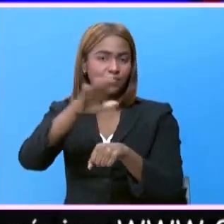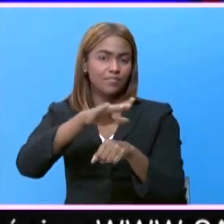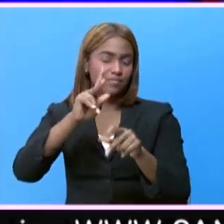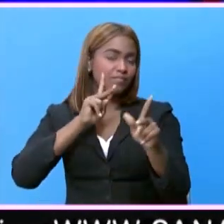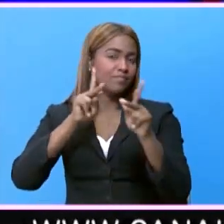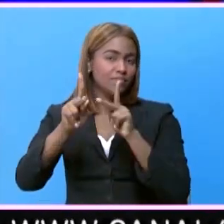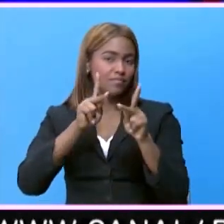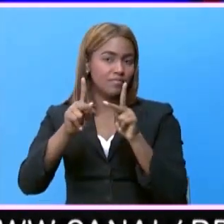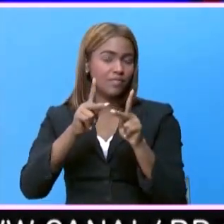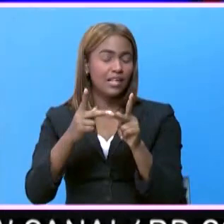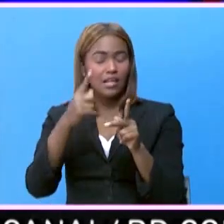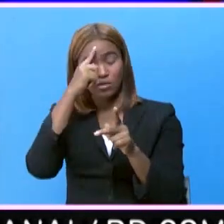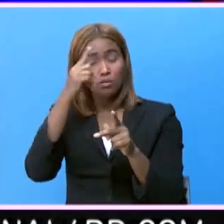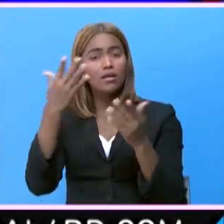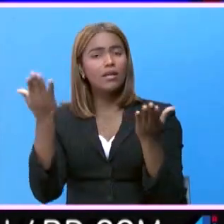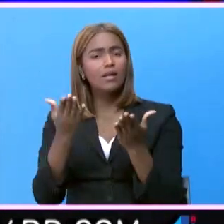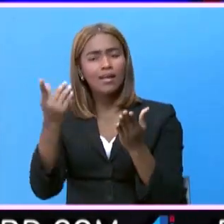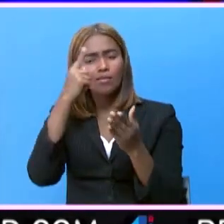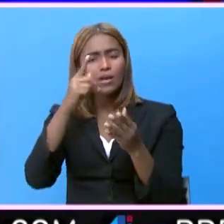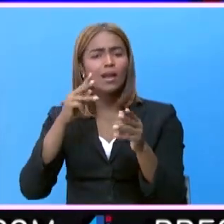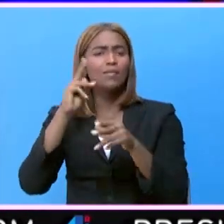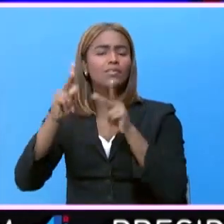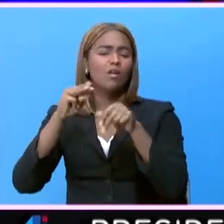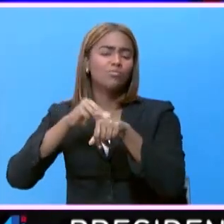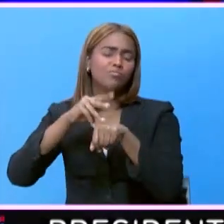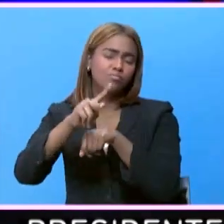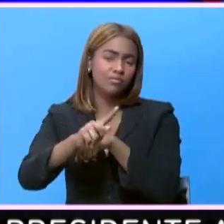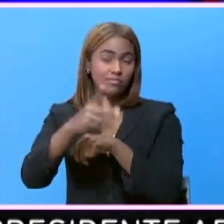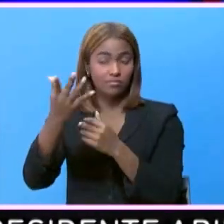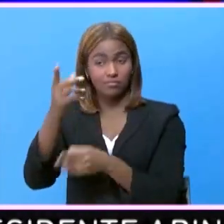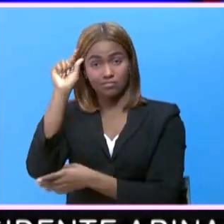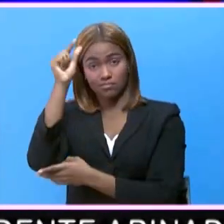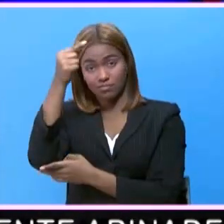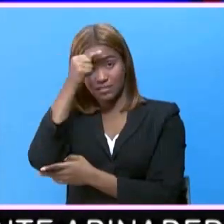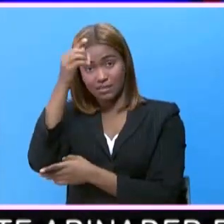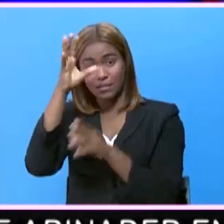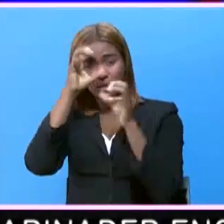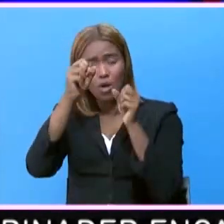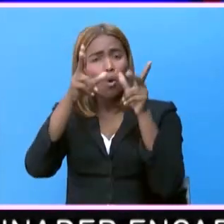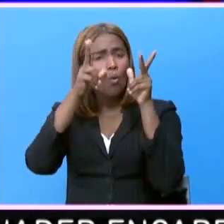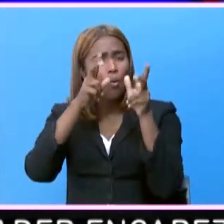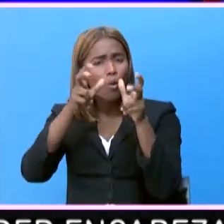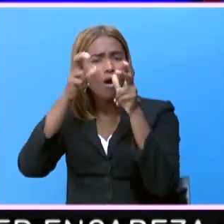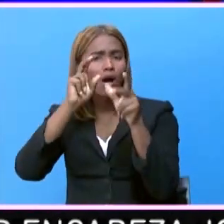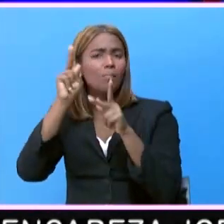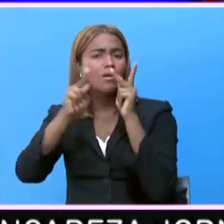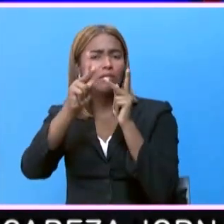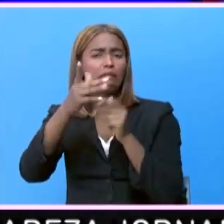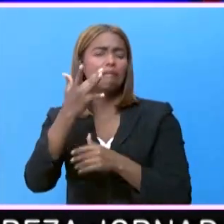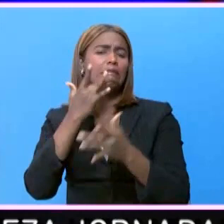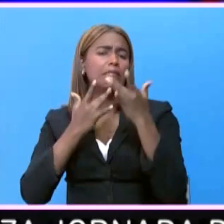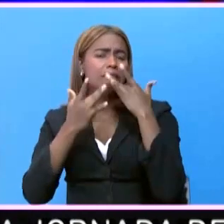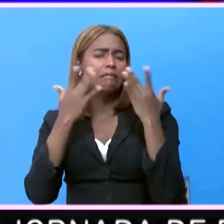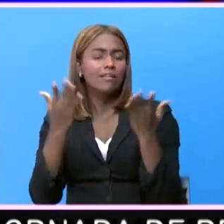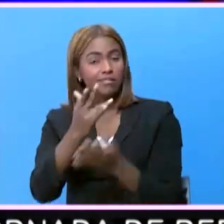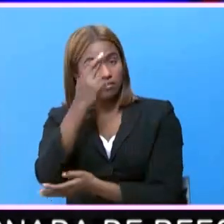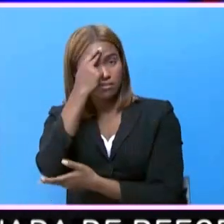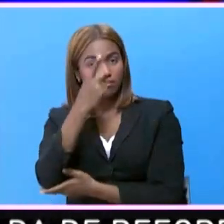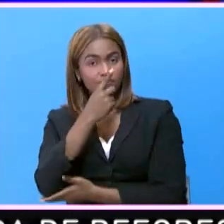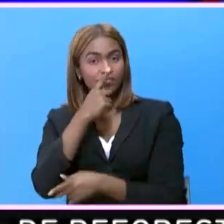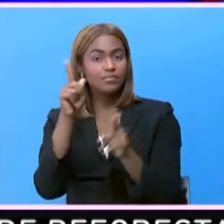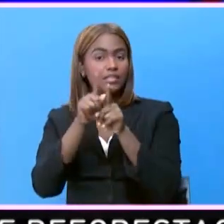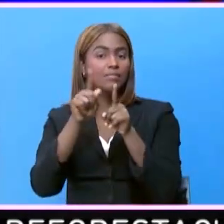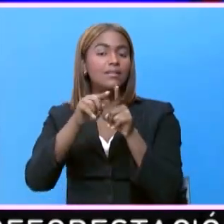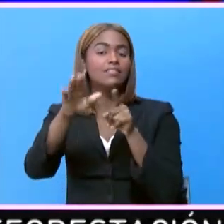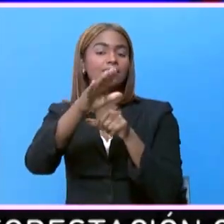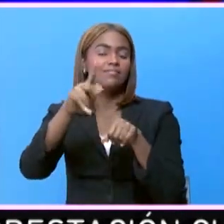Puerto Plata, sobre todo para el turismo, el cual el presidente está escuchando las necesidades del pueblo dominicano, sobre todo